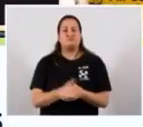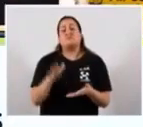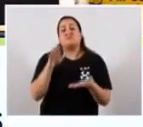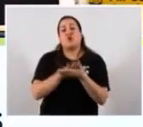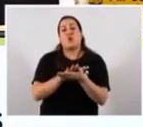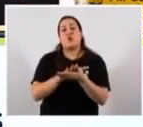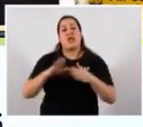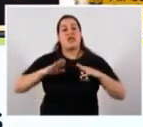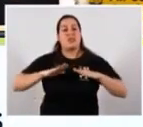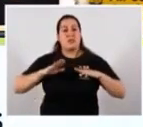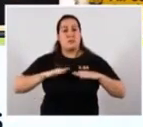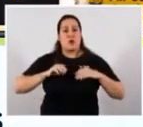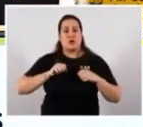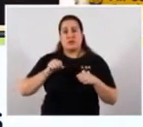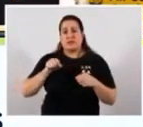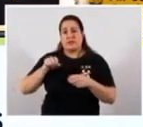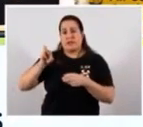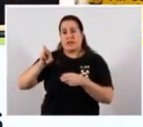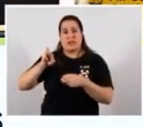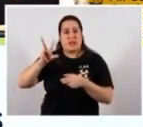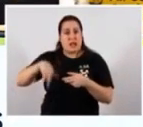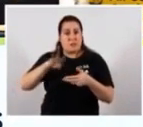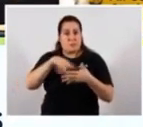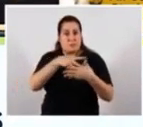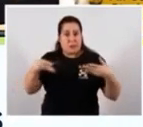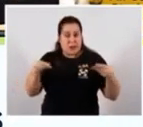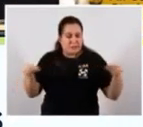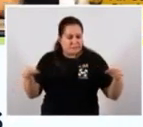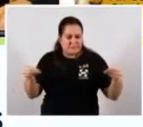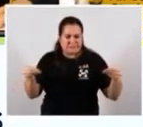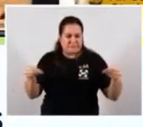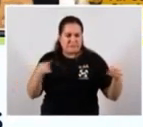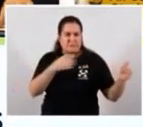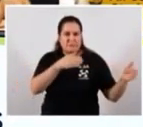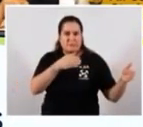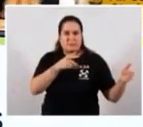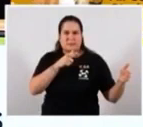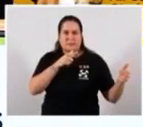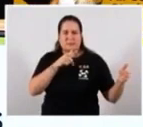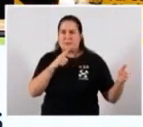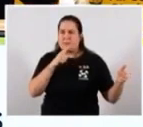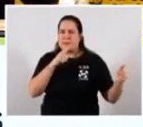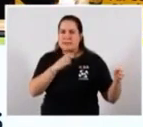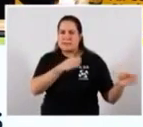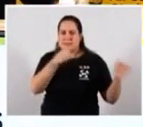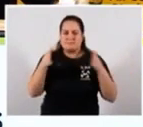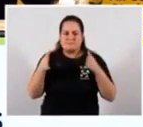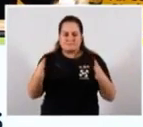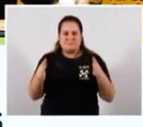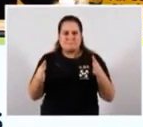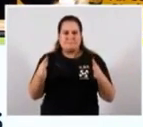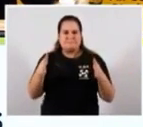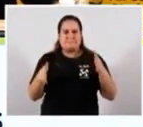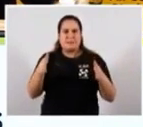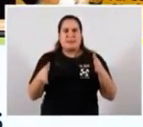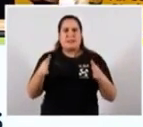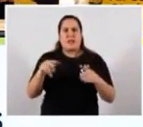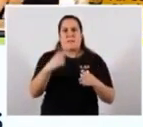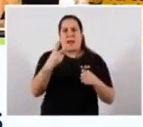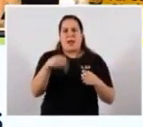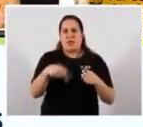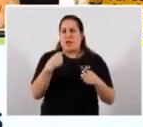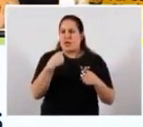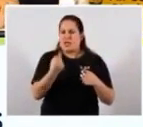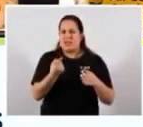Si vos te fijás en el plan, si no me equivoco, es en la segunda etapa del plan, se